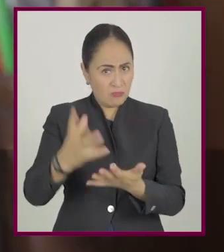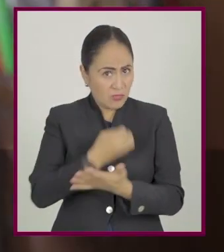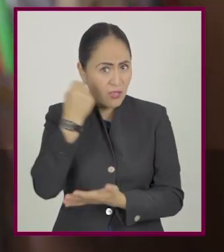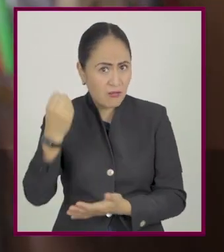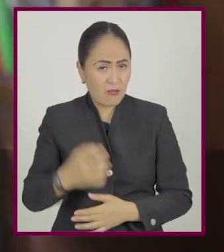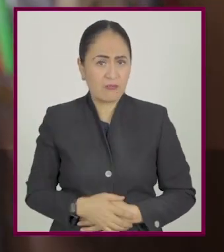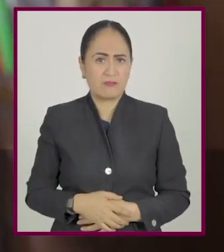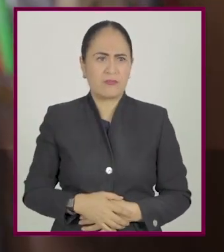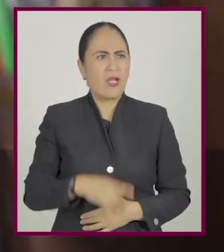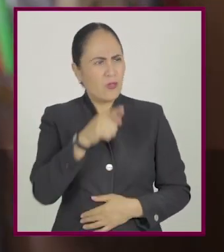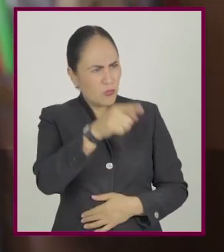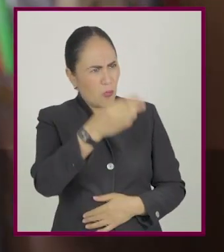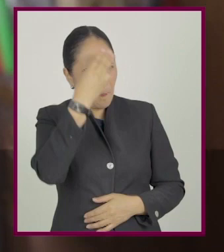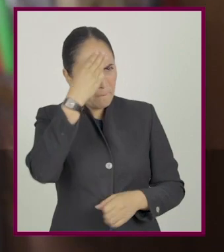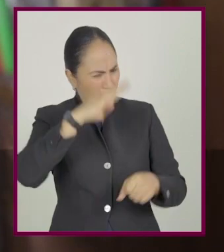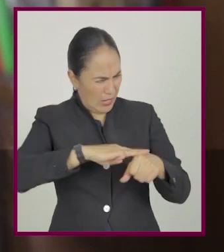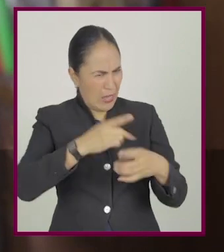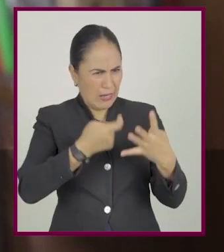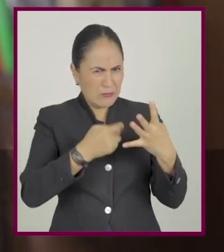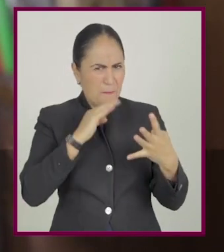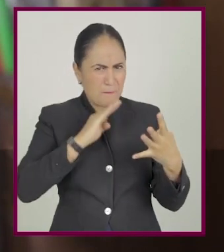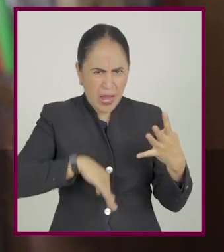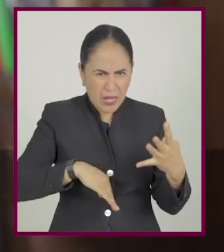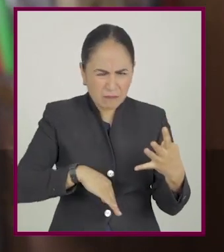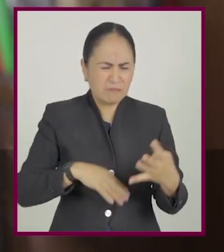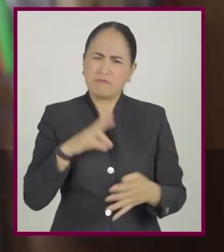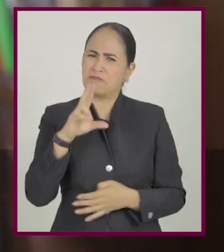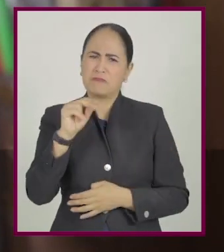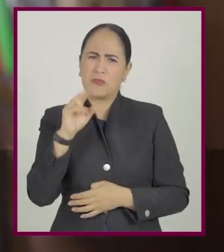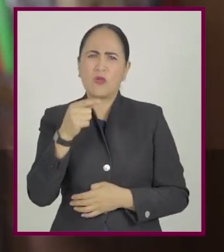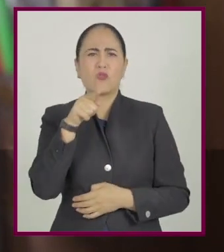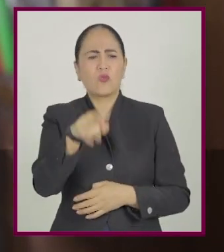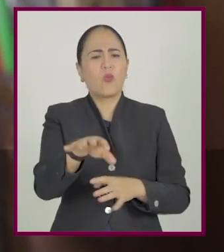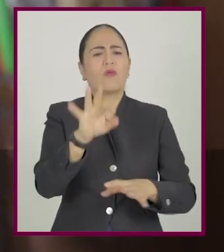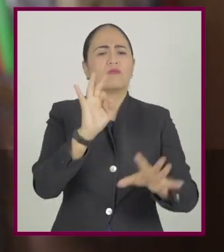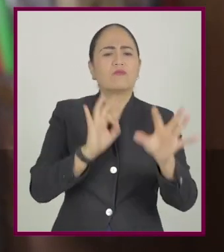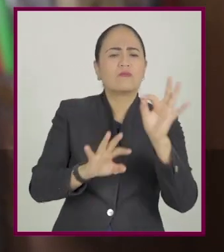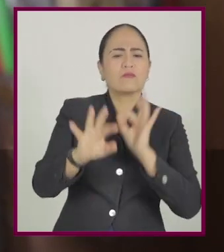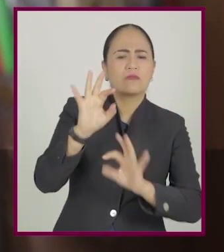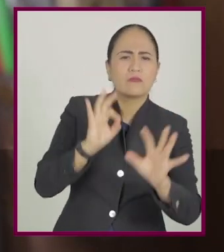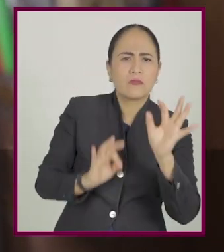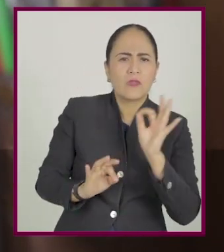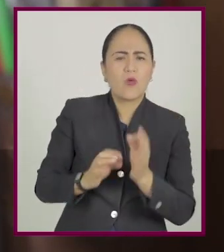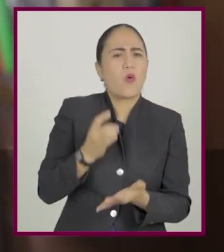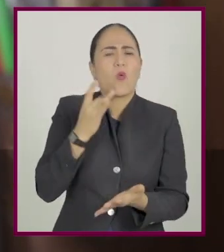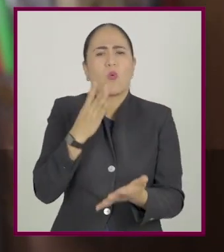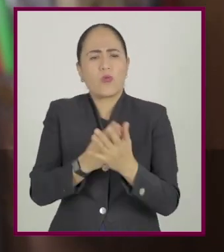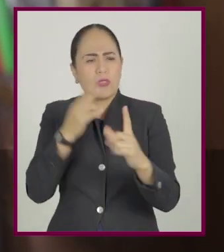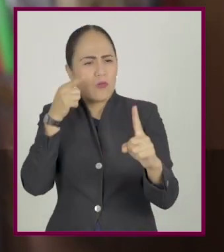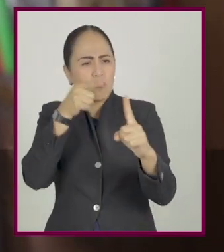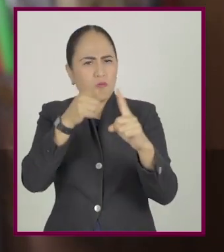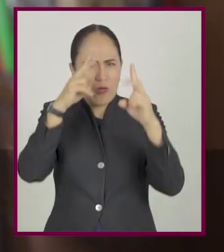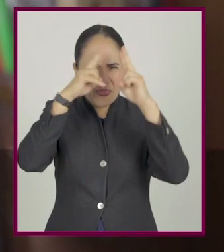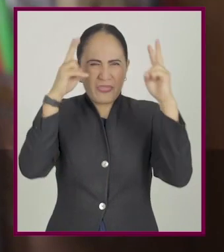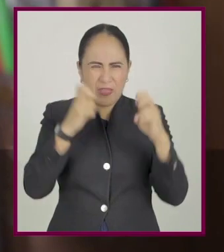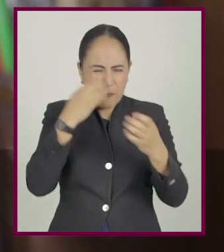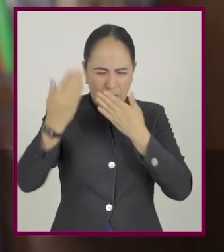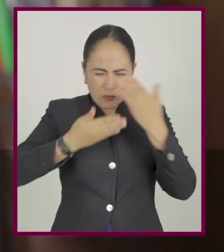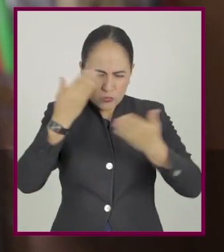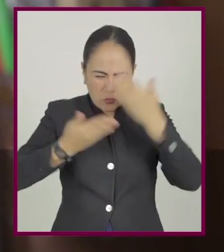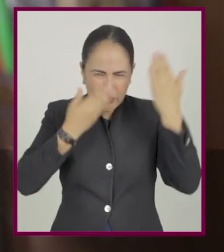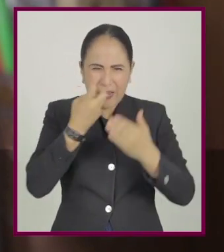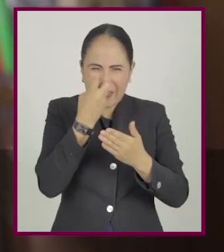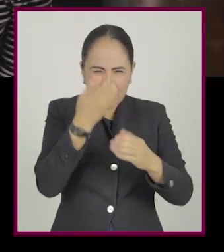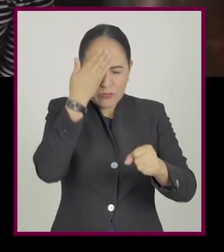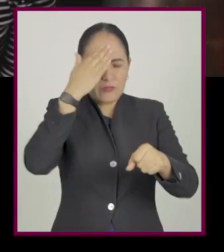¿Ya ves? Si no es que tengas mala memoria, sino que es selectiva, solo falta orientarla hacia los temas